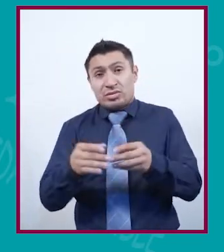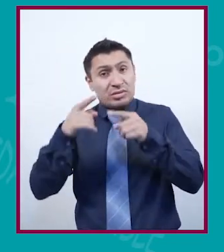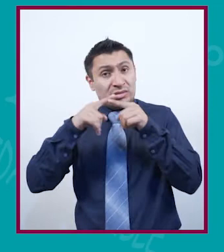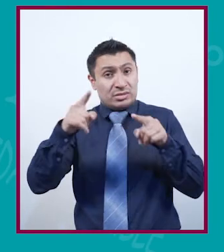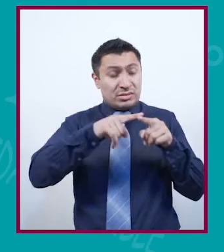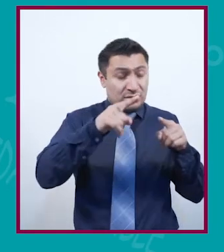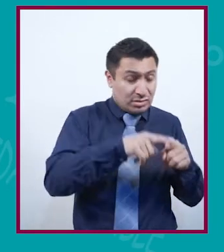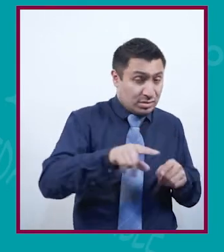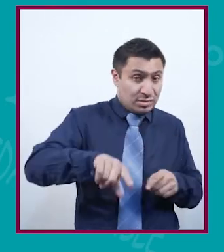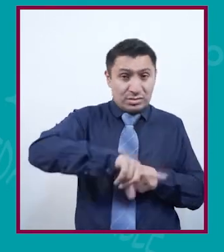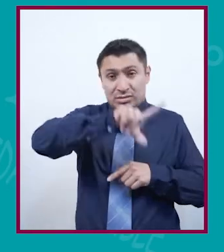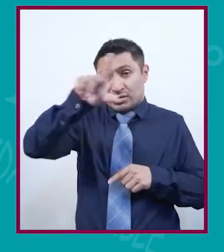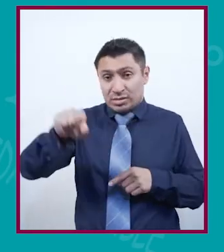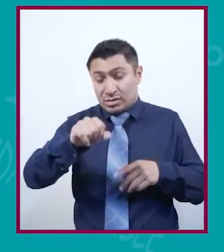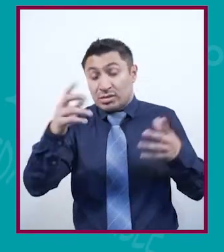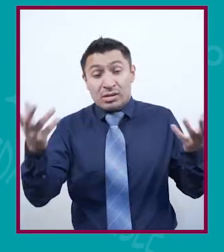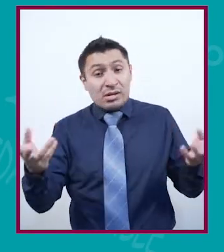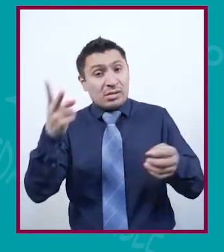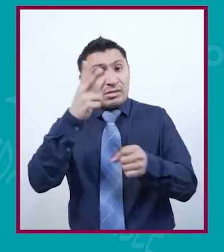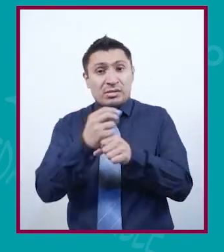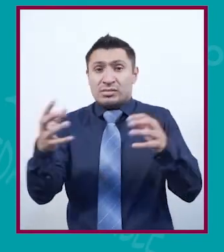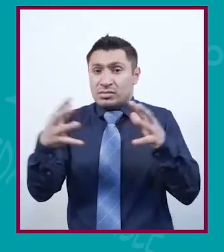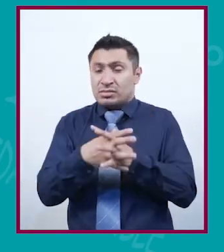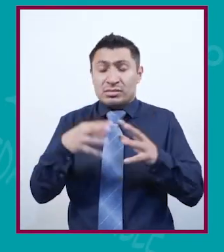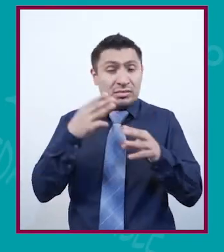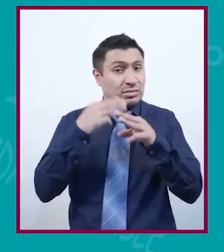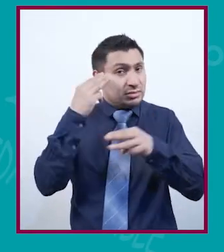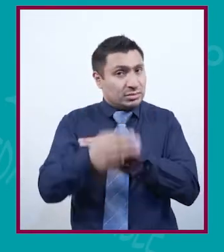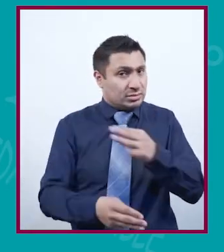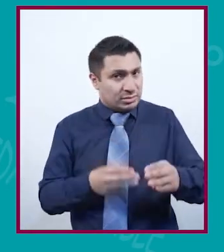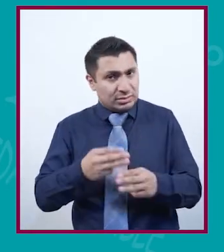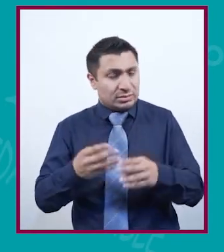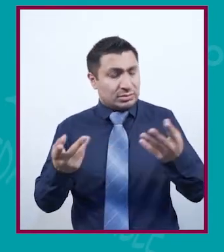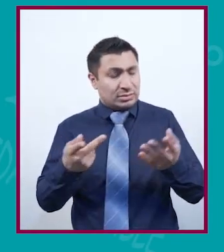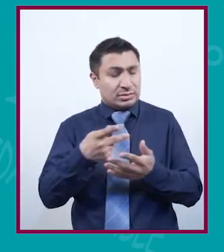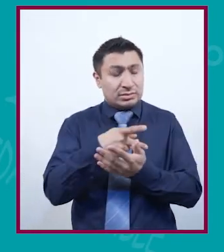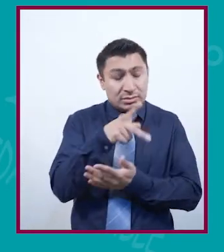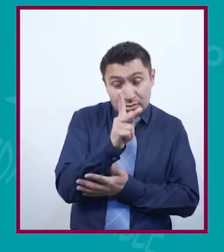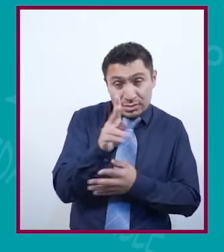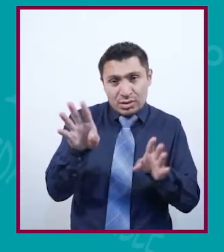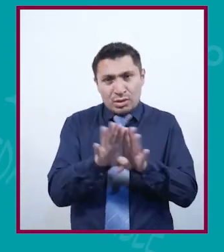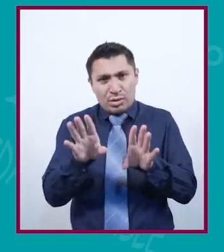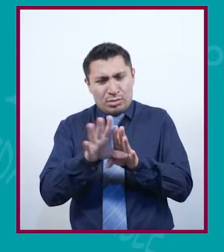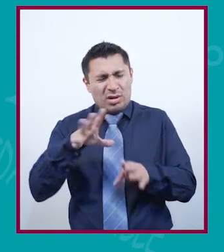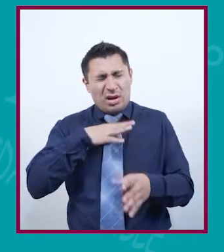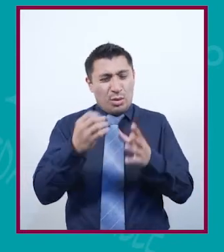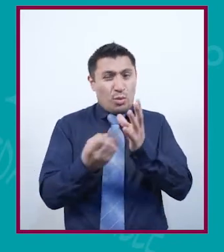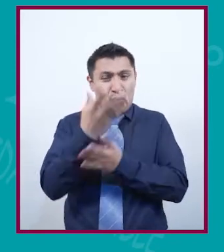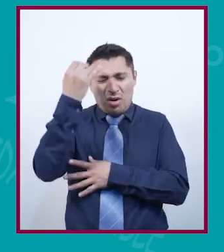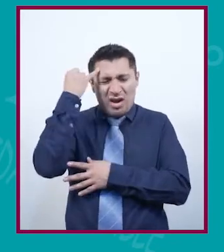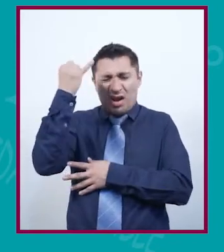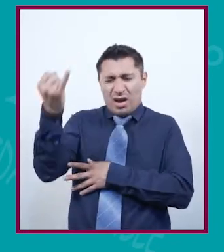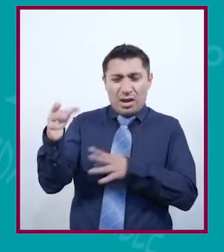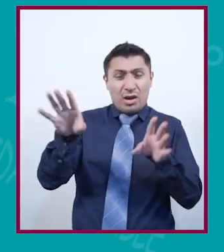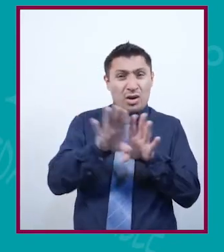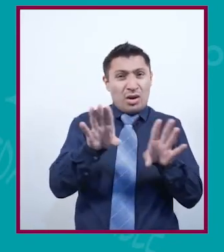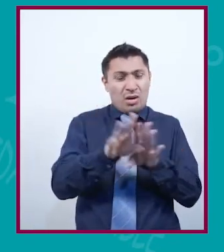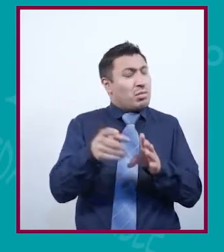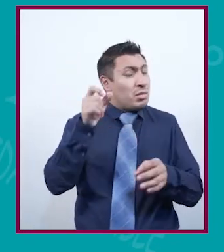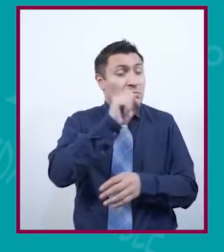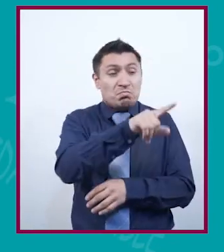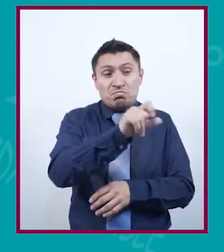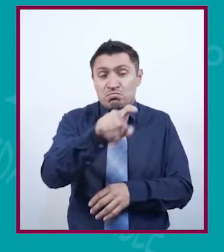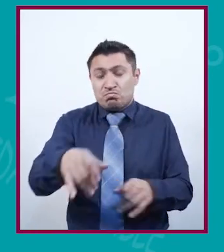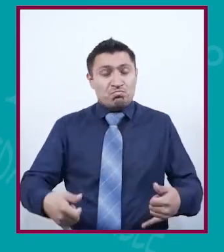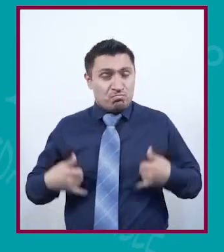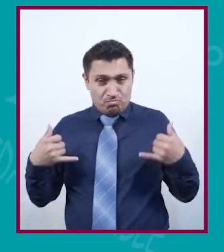subordinación después de la Segunda Guerra Mundial, había una nueva concepción dentro de